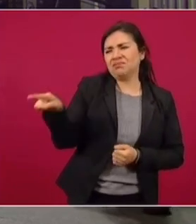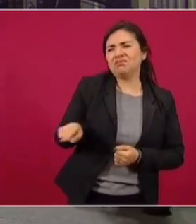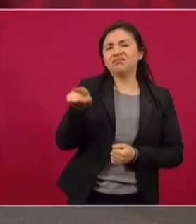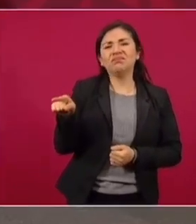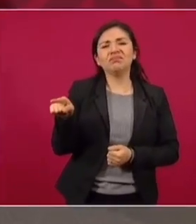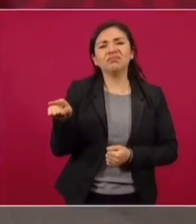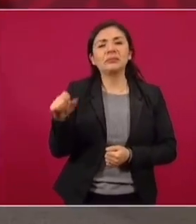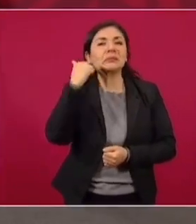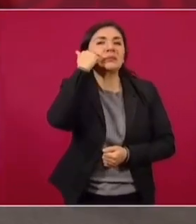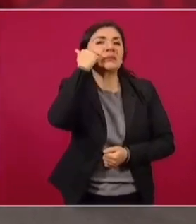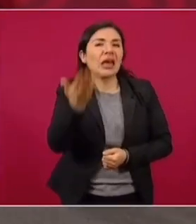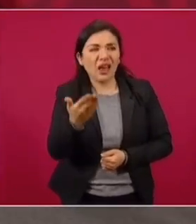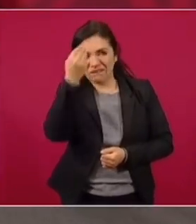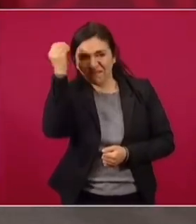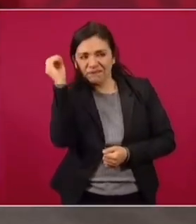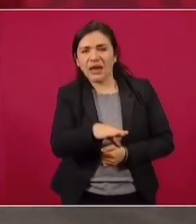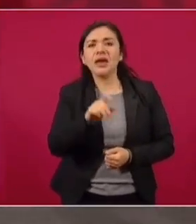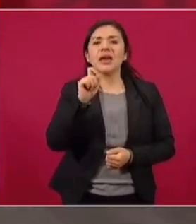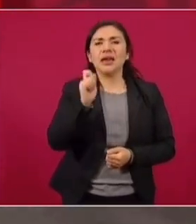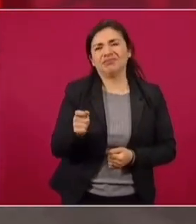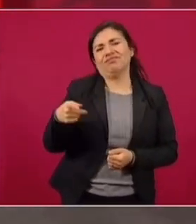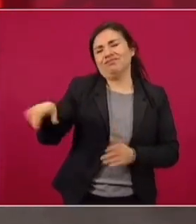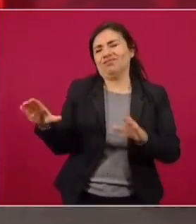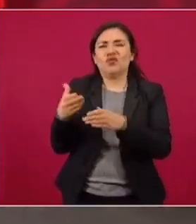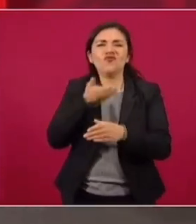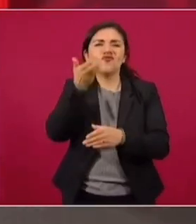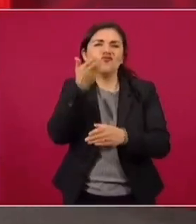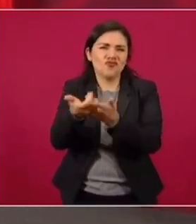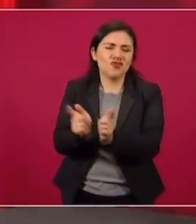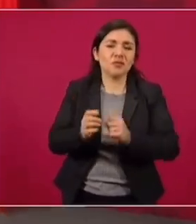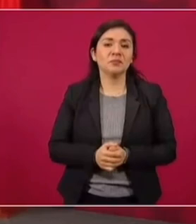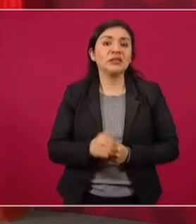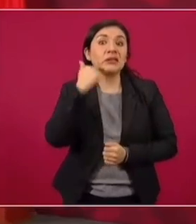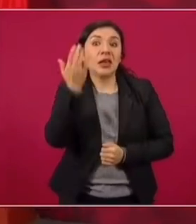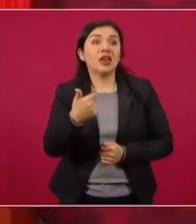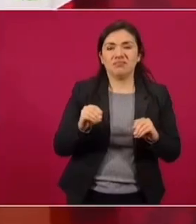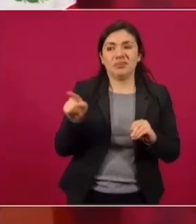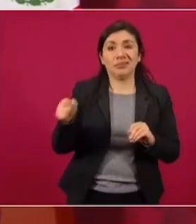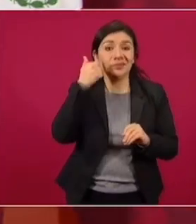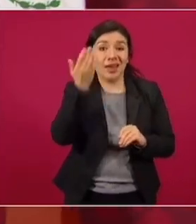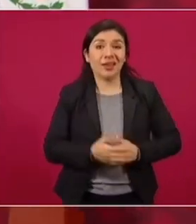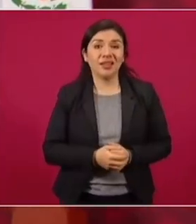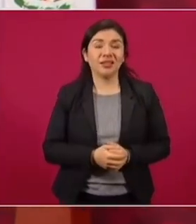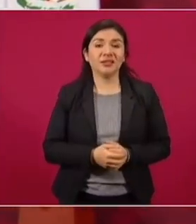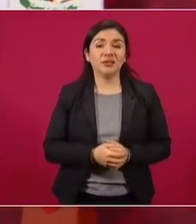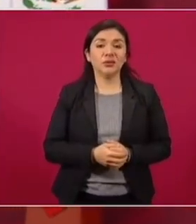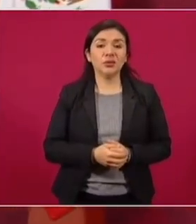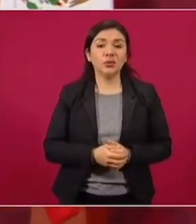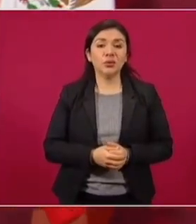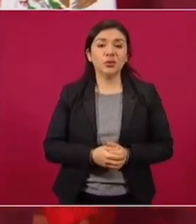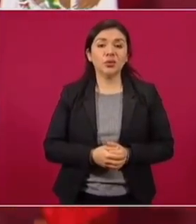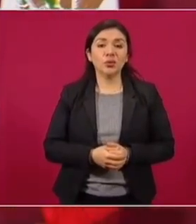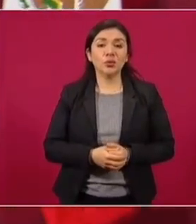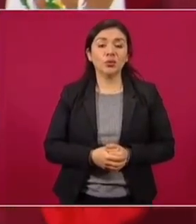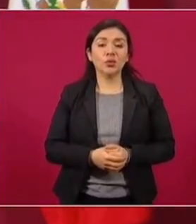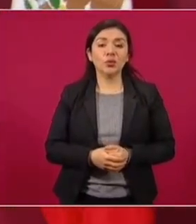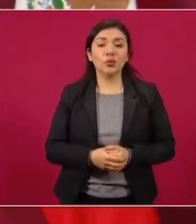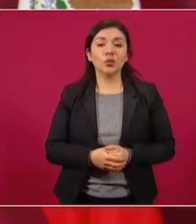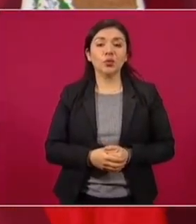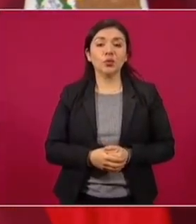conservadores de la mafia del poder? Que no pudiéramos nosotros hablar y que nada más